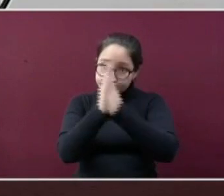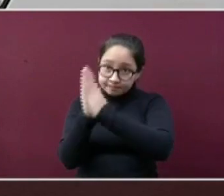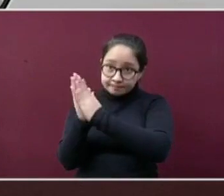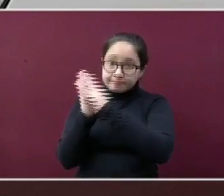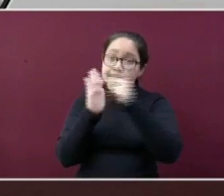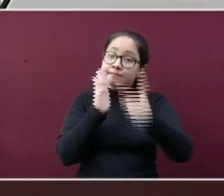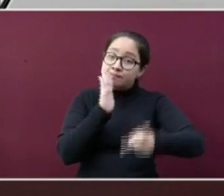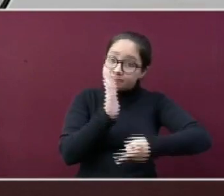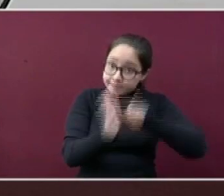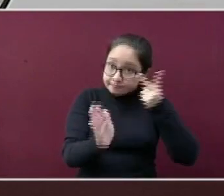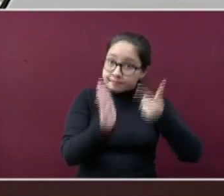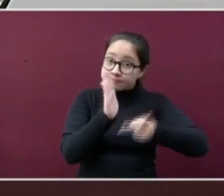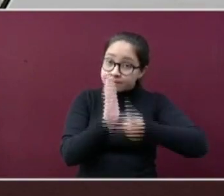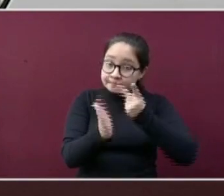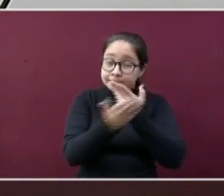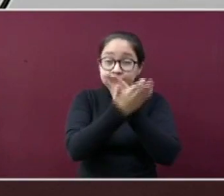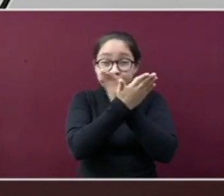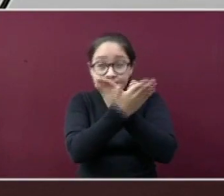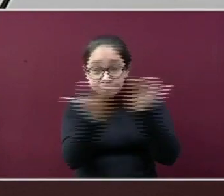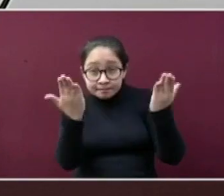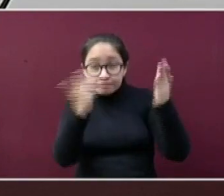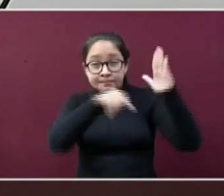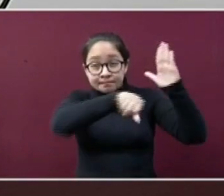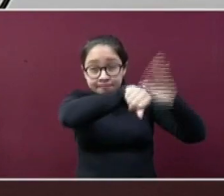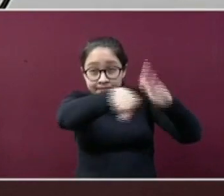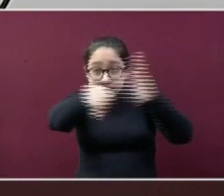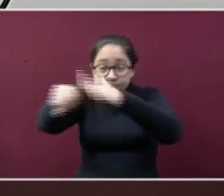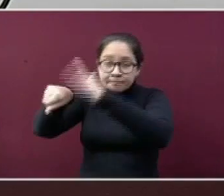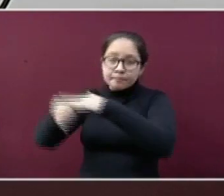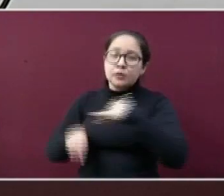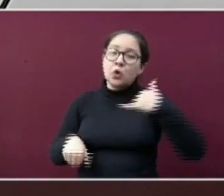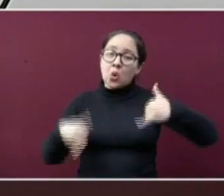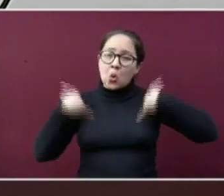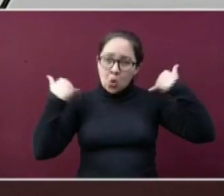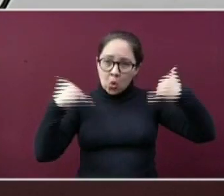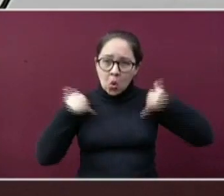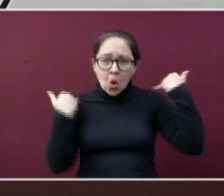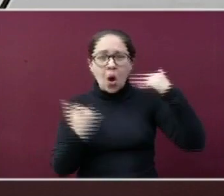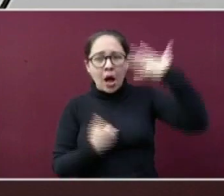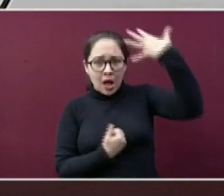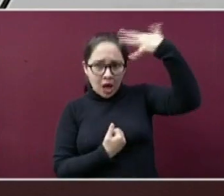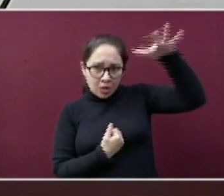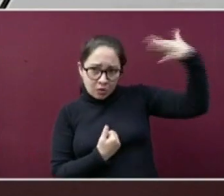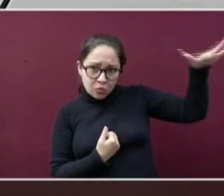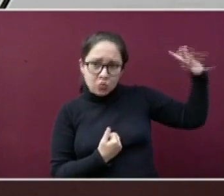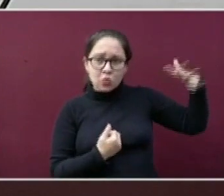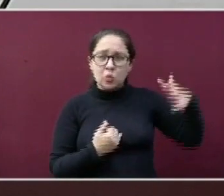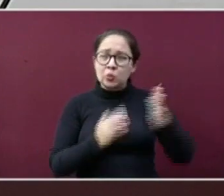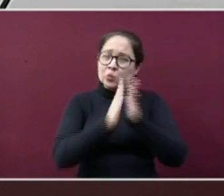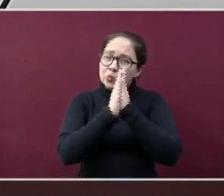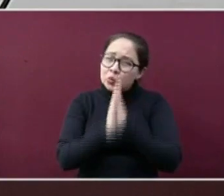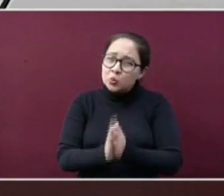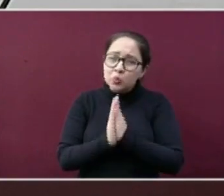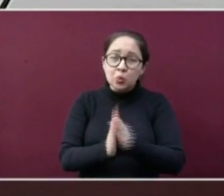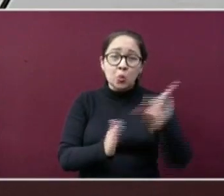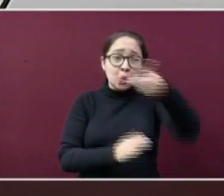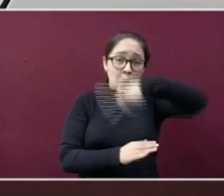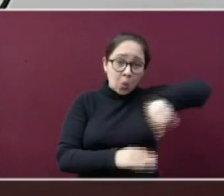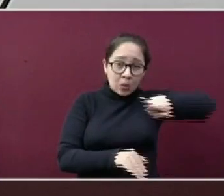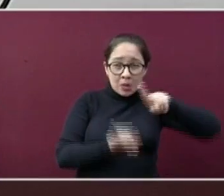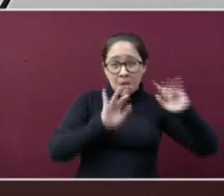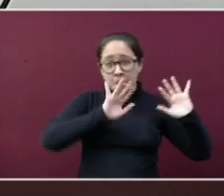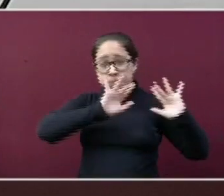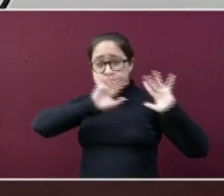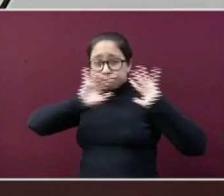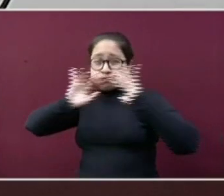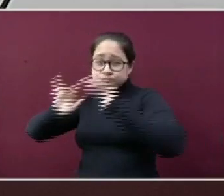les hacemos el llamado a los jóvenes, a los adultos, no provoquen concentraciones,